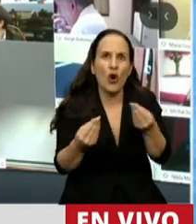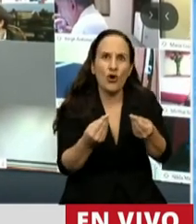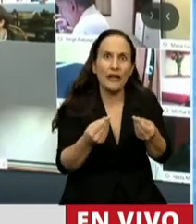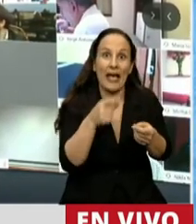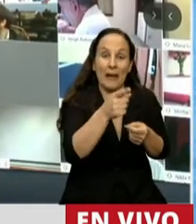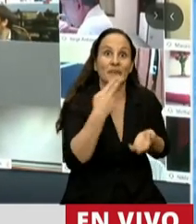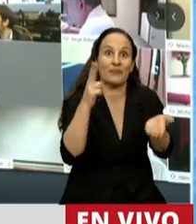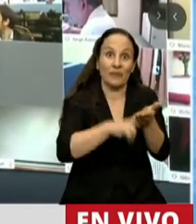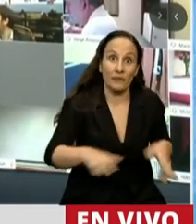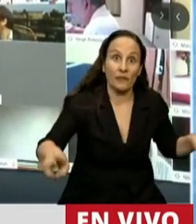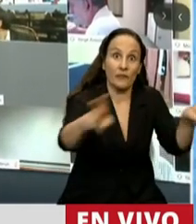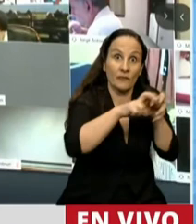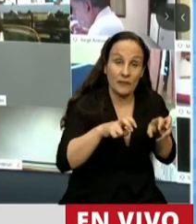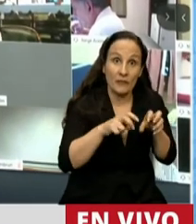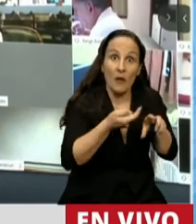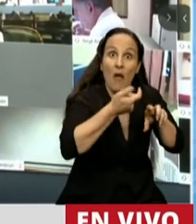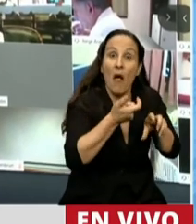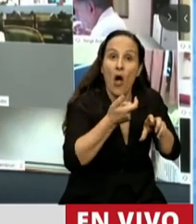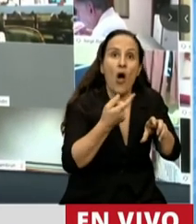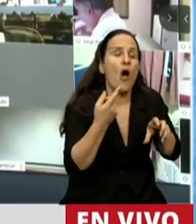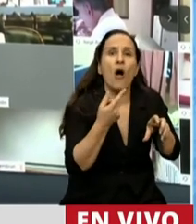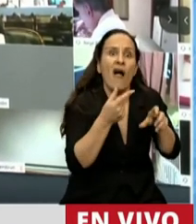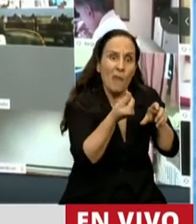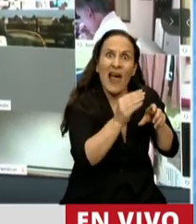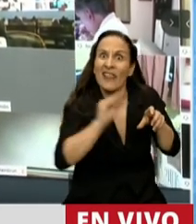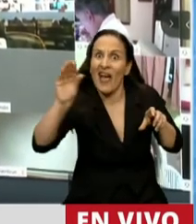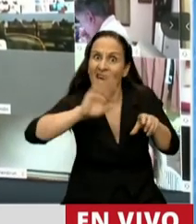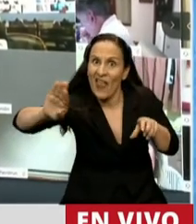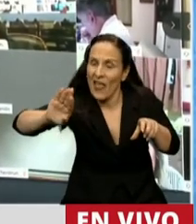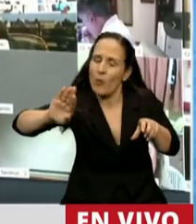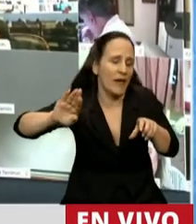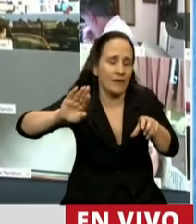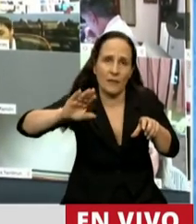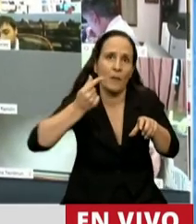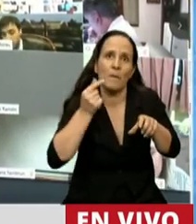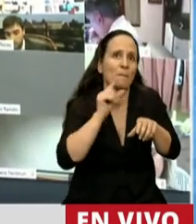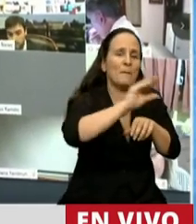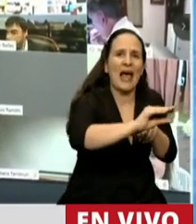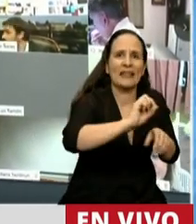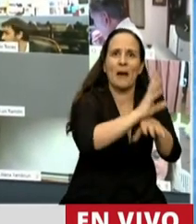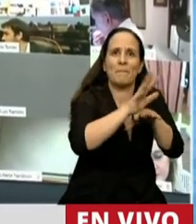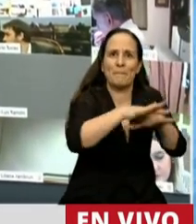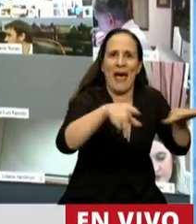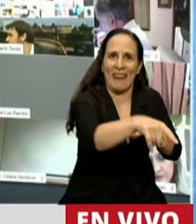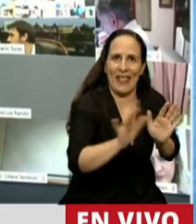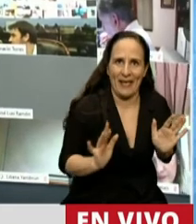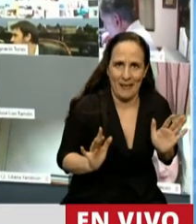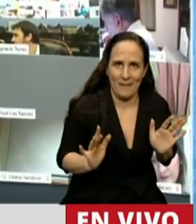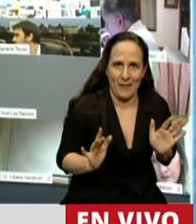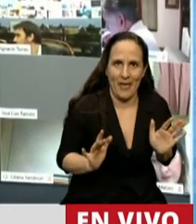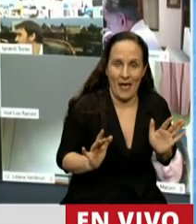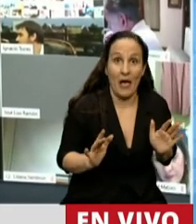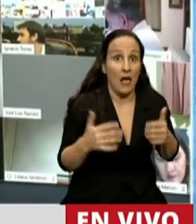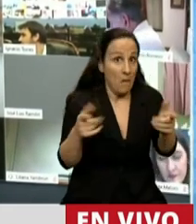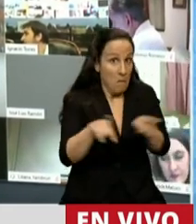limitados deben ser dedicados a enfrentar la pandemia y la recesión. Por lo tanto, es lo que está haciendo